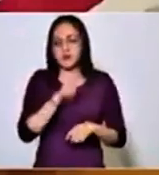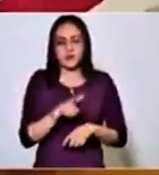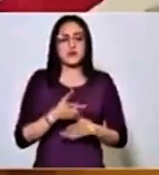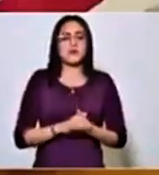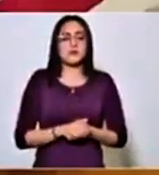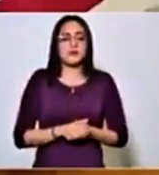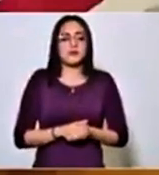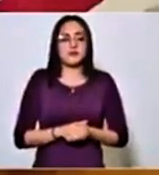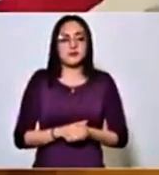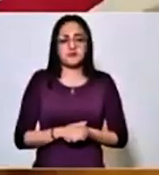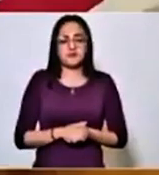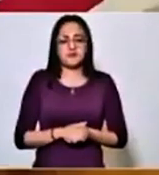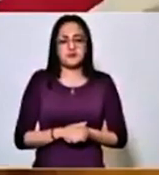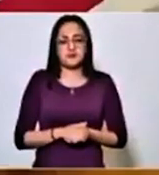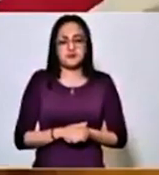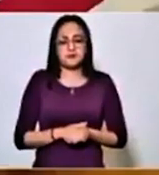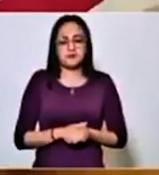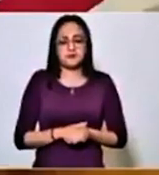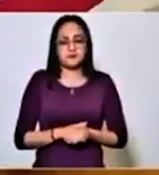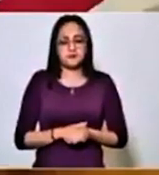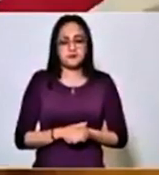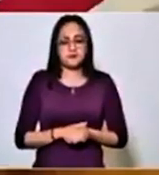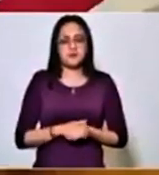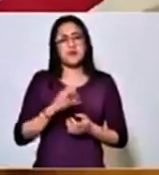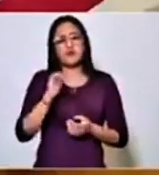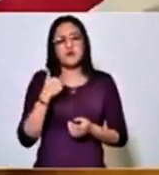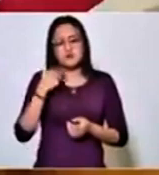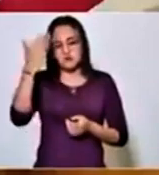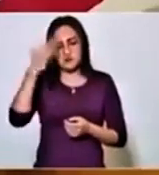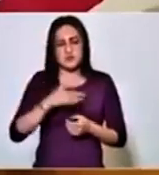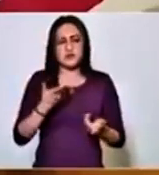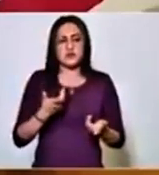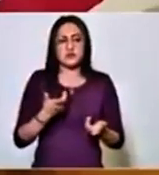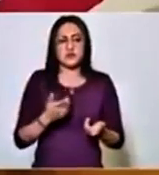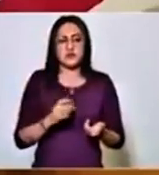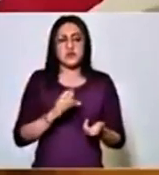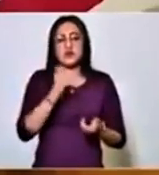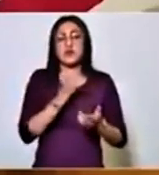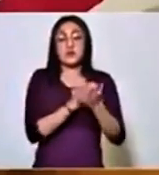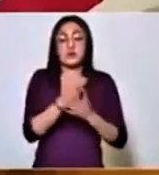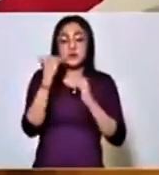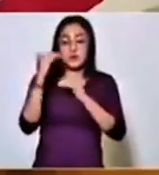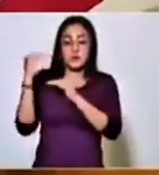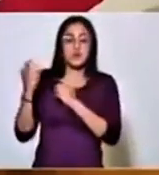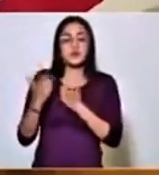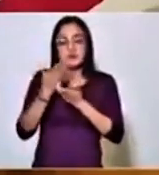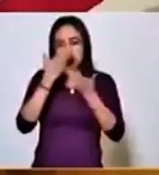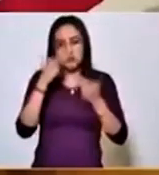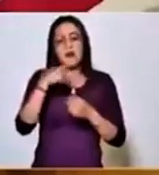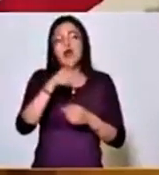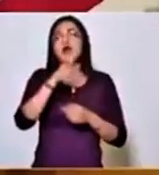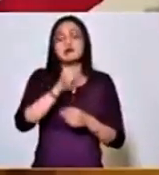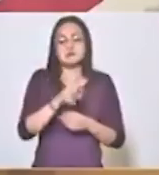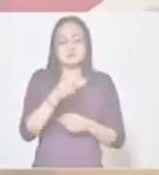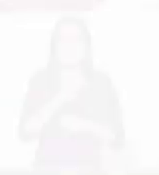no tengo presente los montos de cada una de ellas, pero es así.